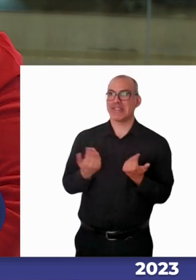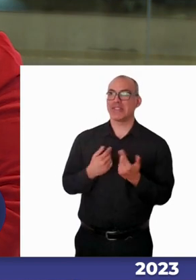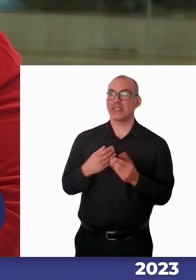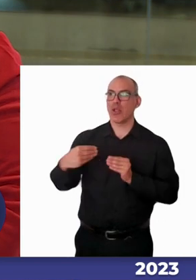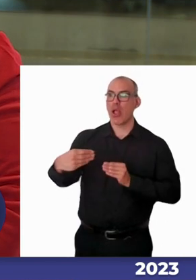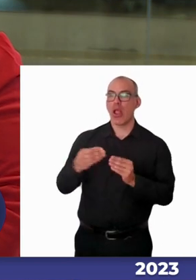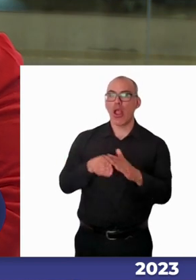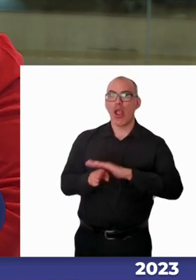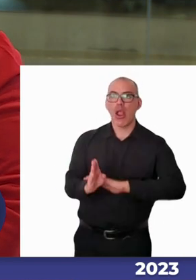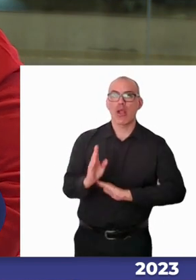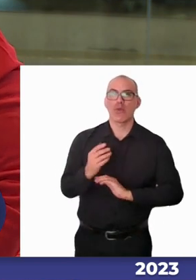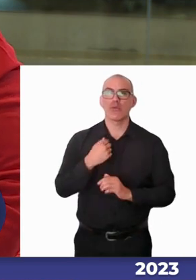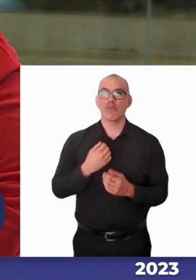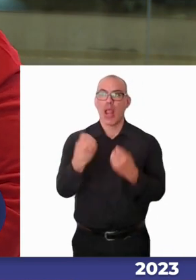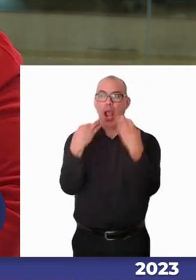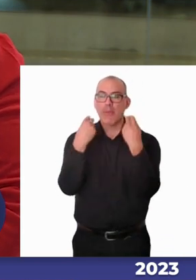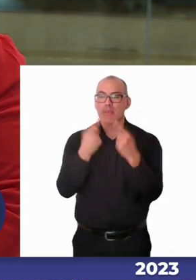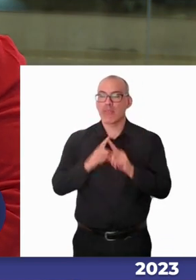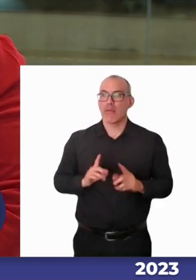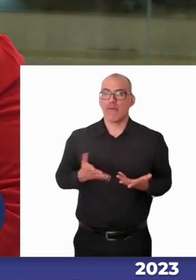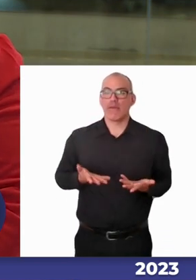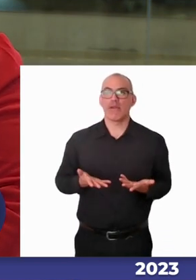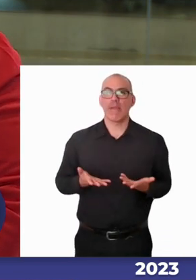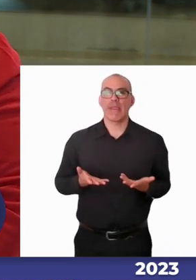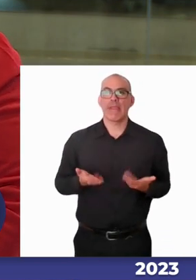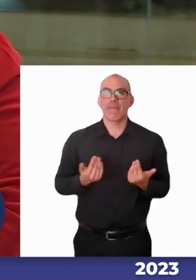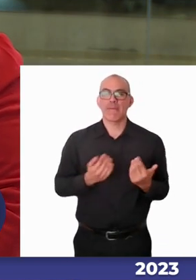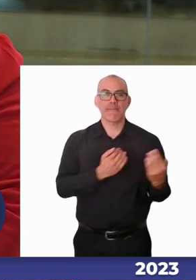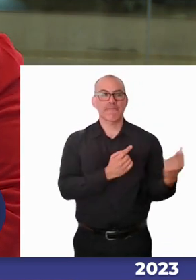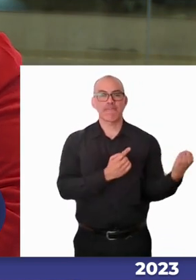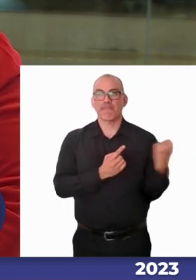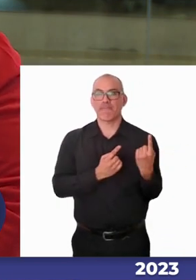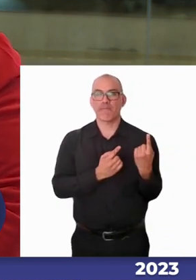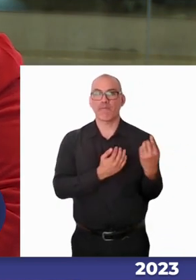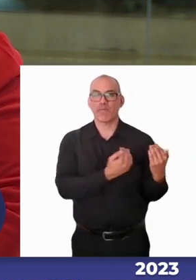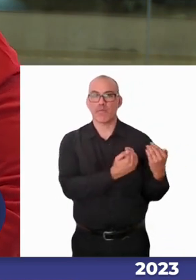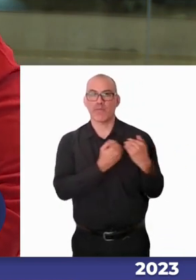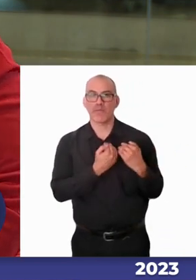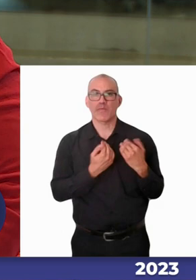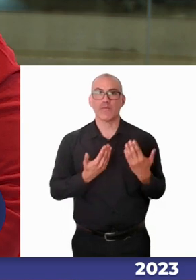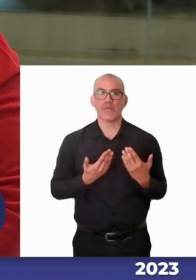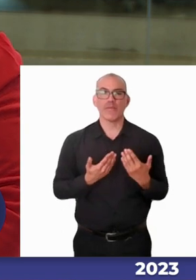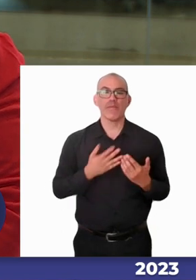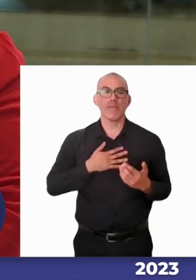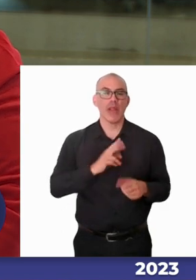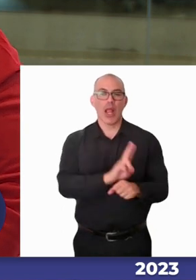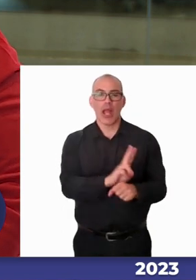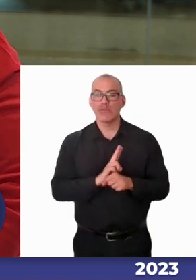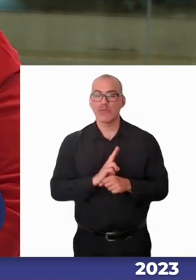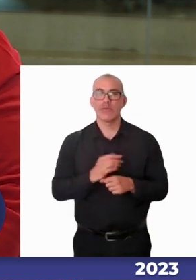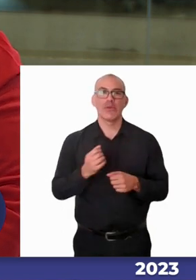de aprendizaje es distinta, necesito un acompañamiento porque mi profesor, mi docente,